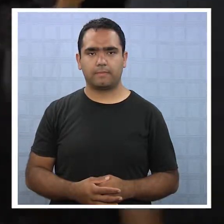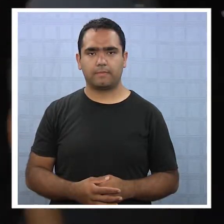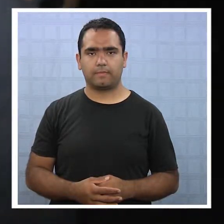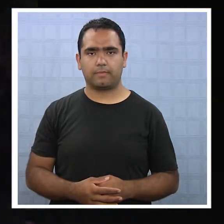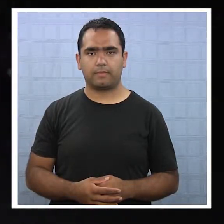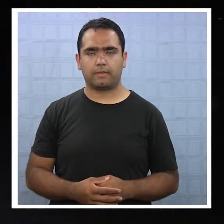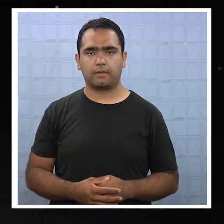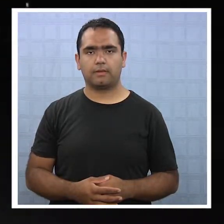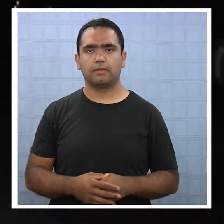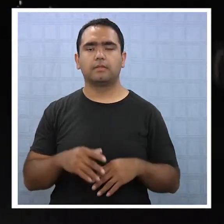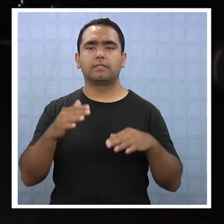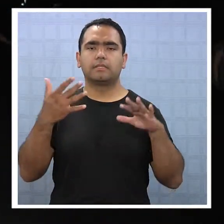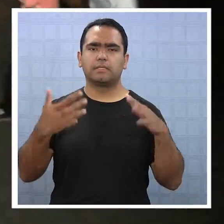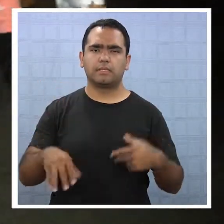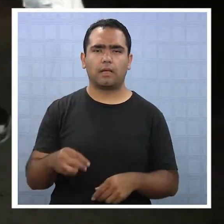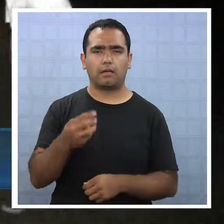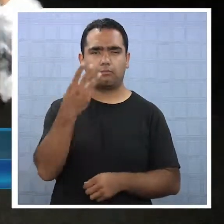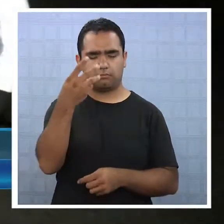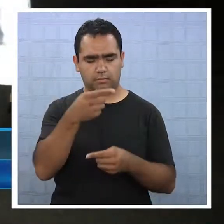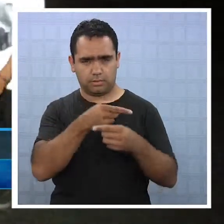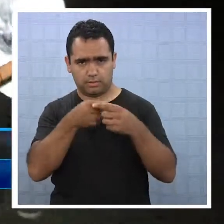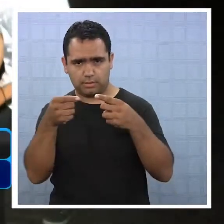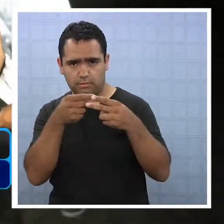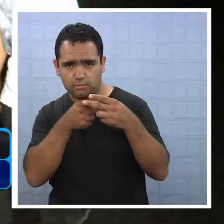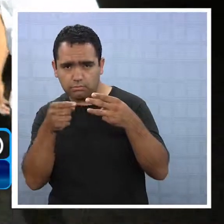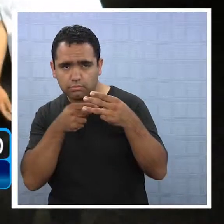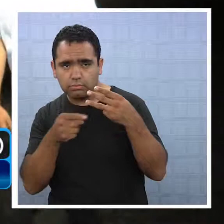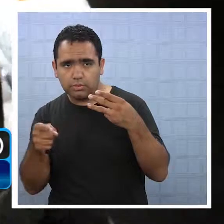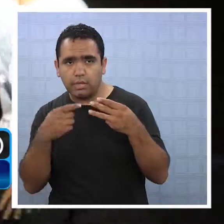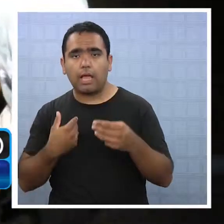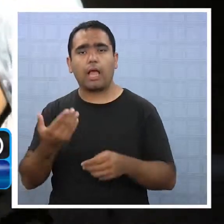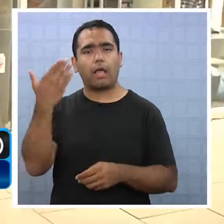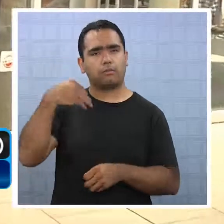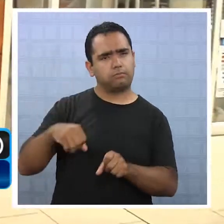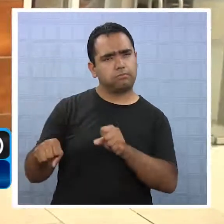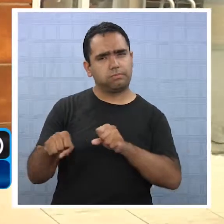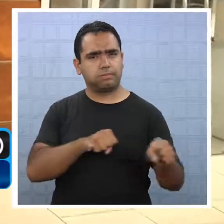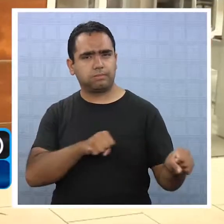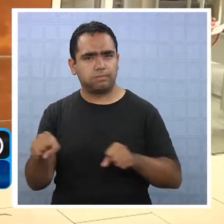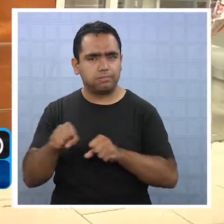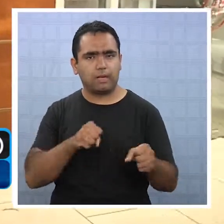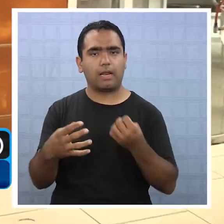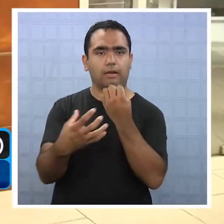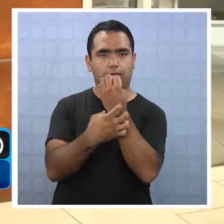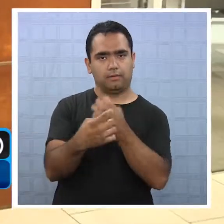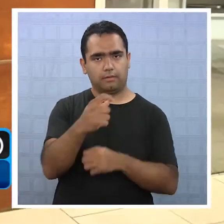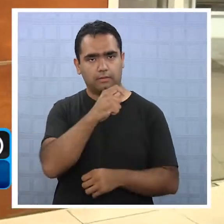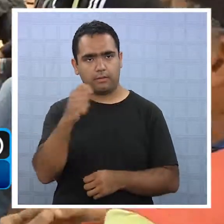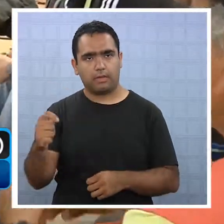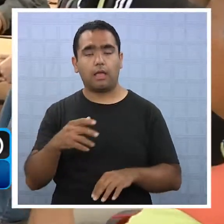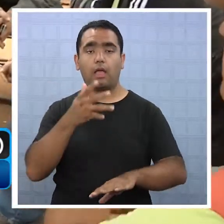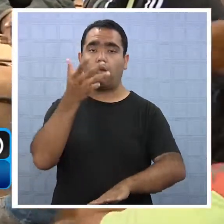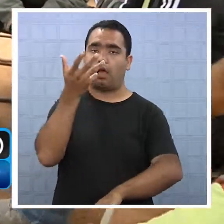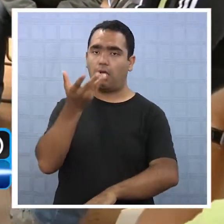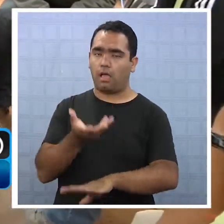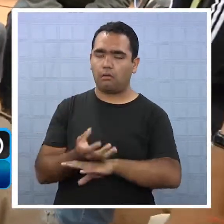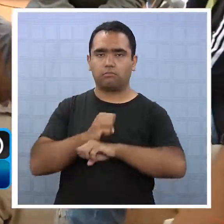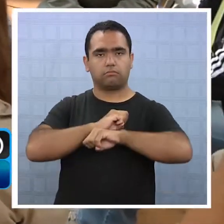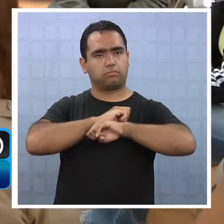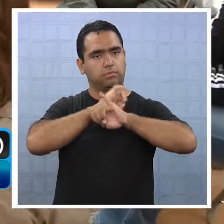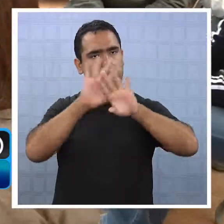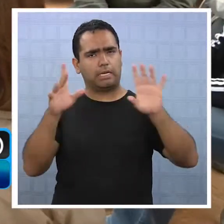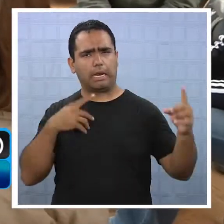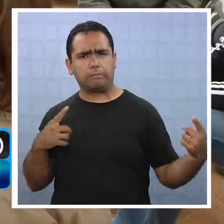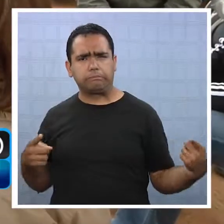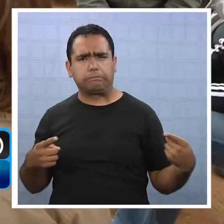Cuando han transcurrido tres semanas prácticamente de ocurrido el terremoto que afectó a nuestra región, existe una clara disparidad y